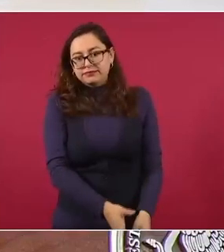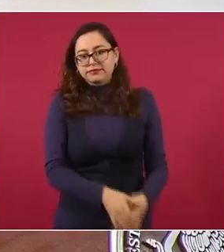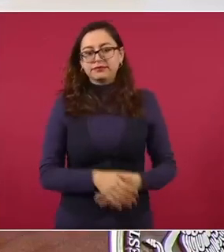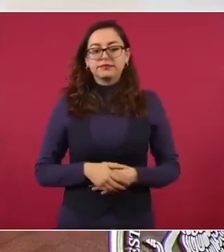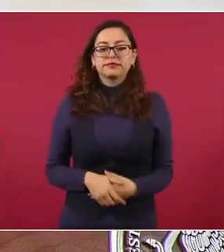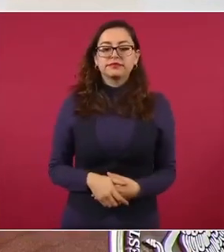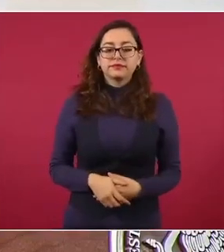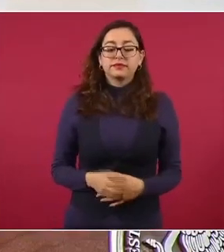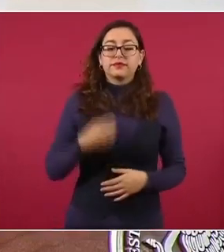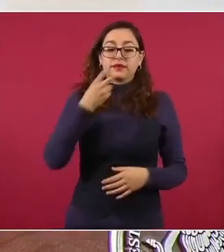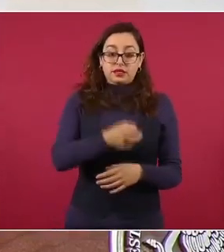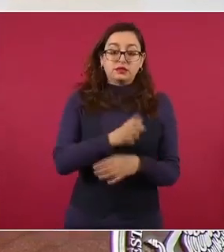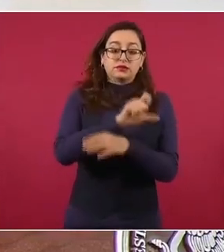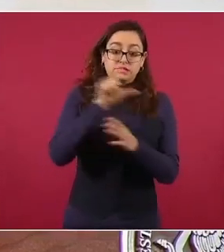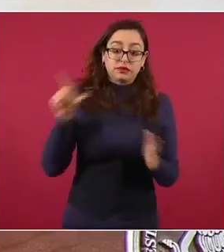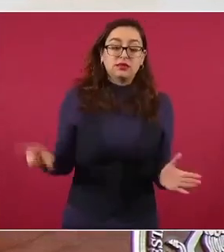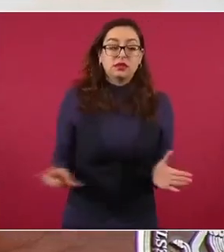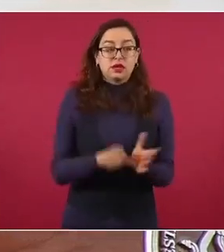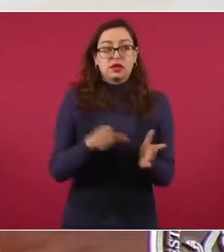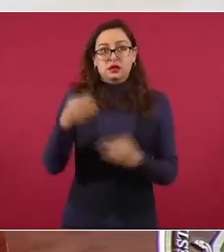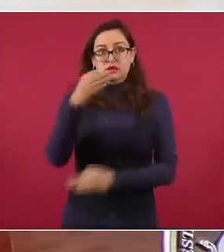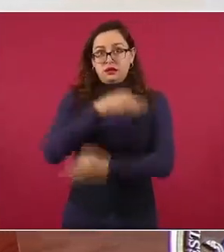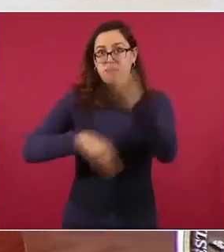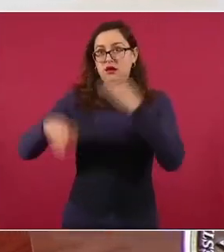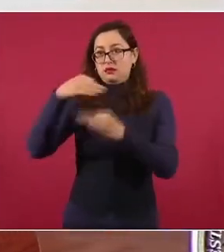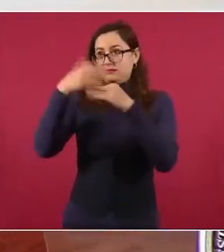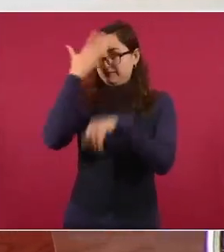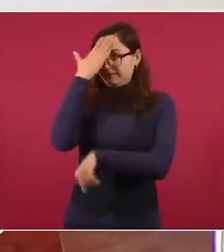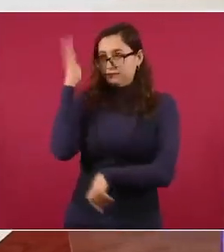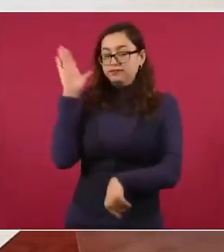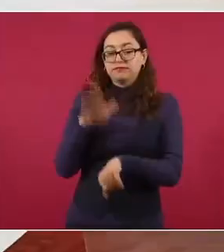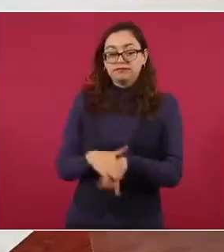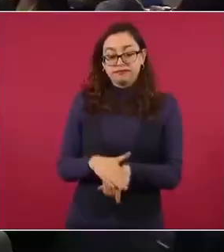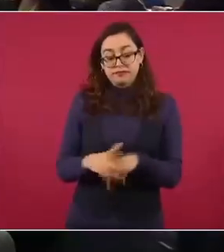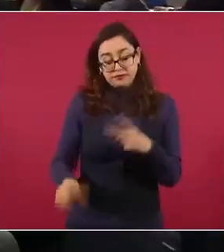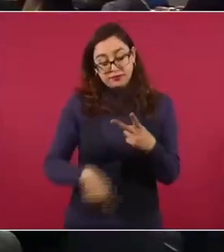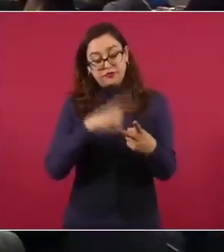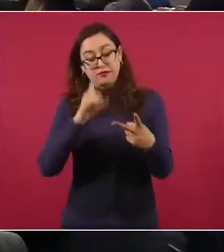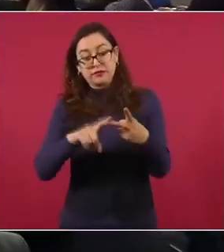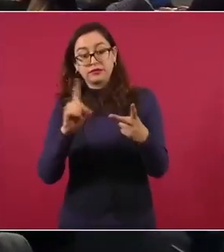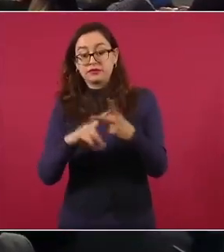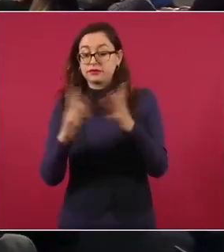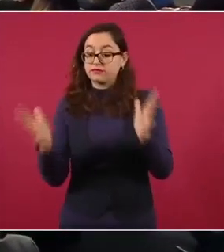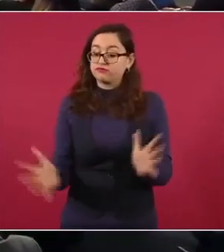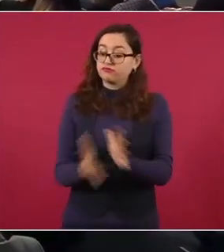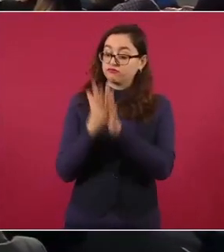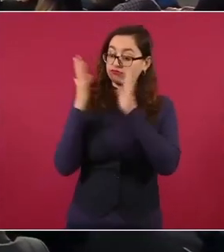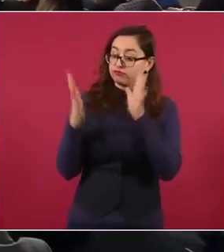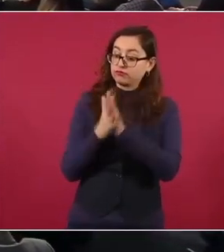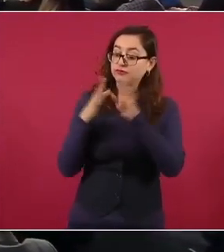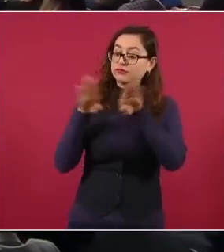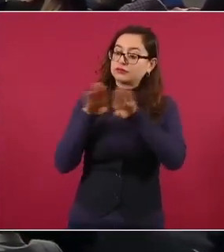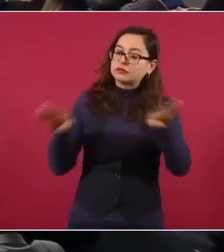Y la otra gran lección es que una democracia sólo tiene éxito